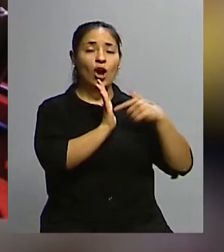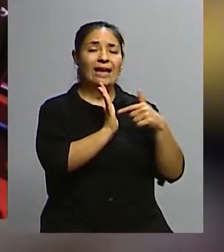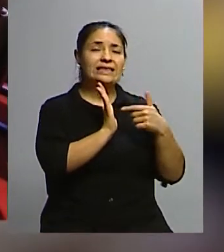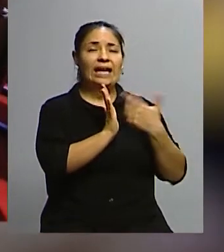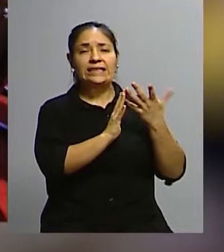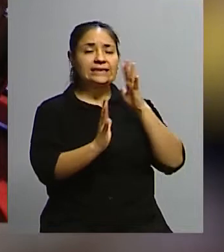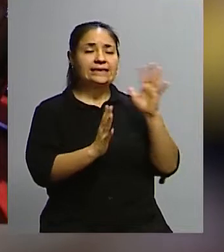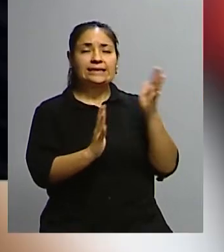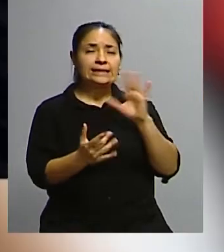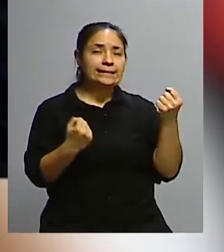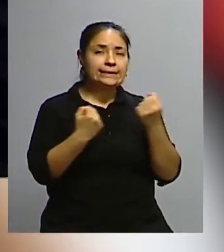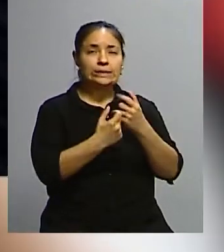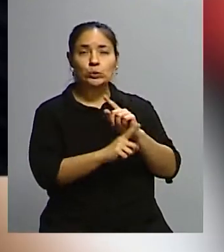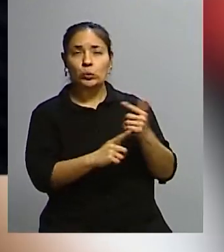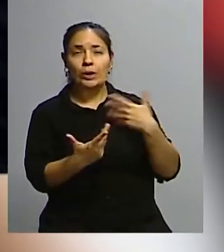fue